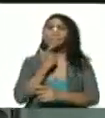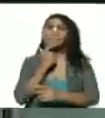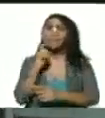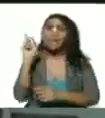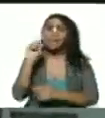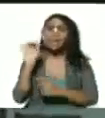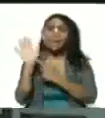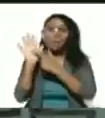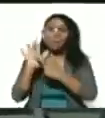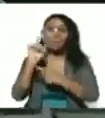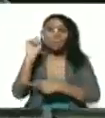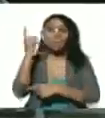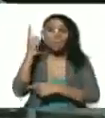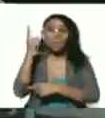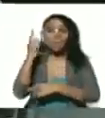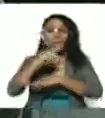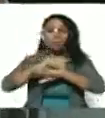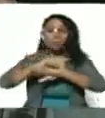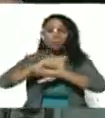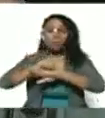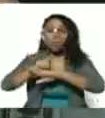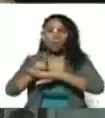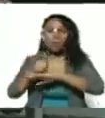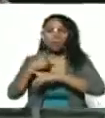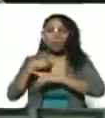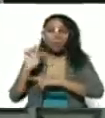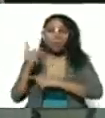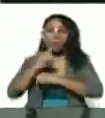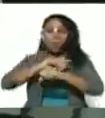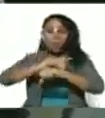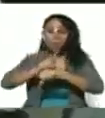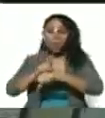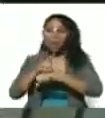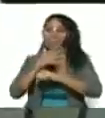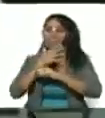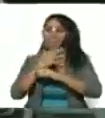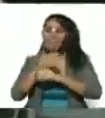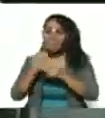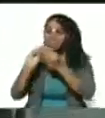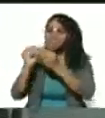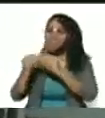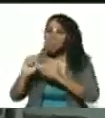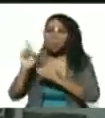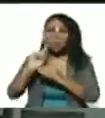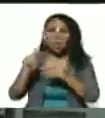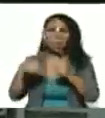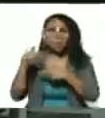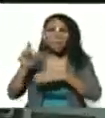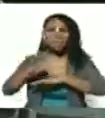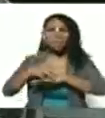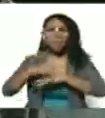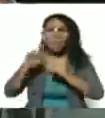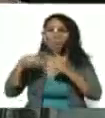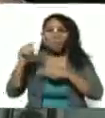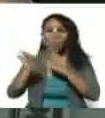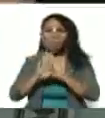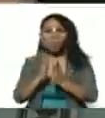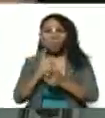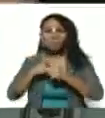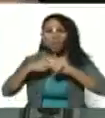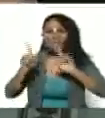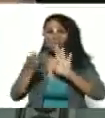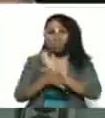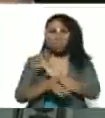dio el ejemplo y tomó el primer tanque yo tomé el segundo tanque y vimos que era fácil arreglarlo pues no era nada de otra tecnología del otro mundo ni nada